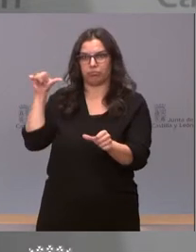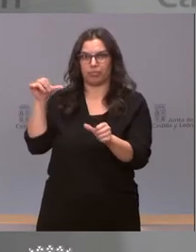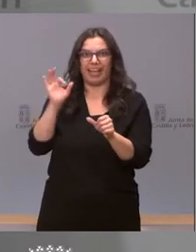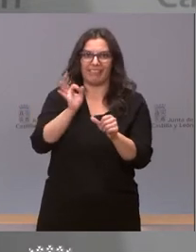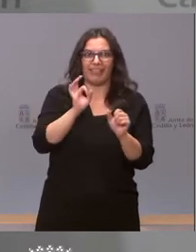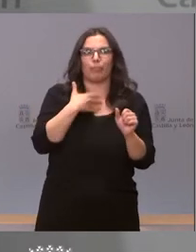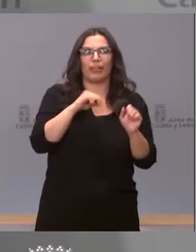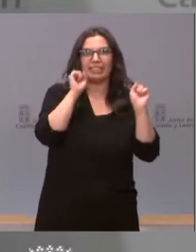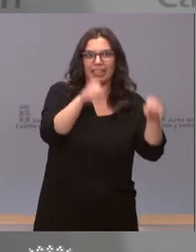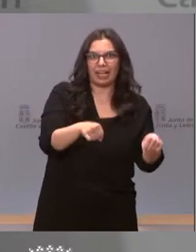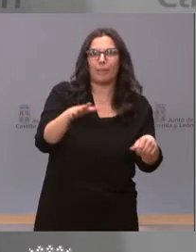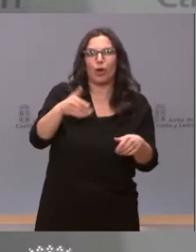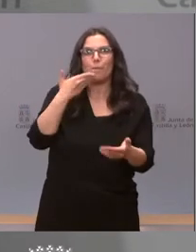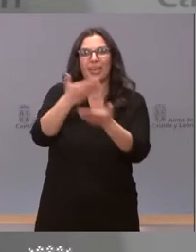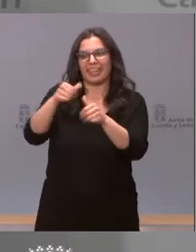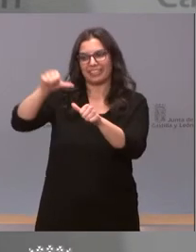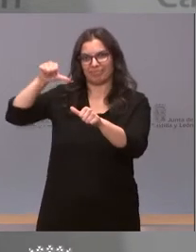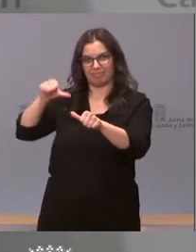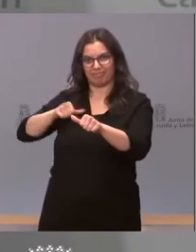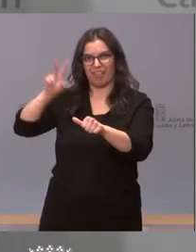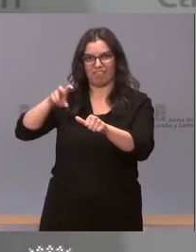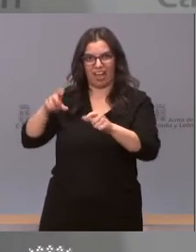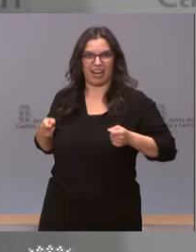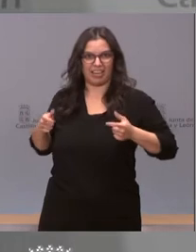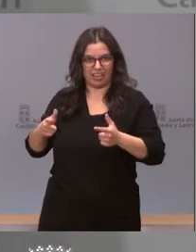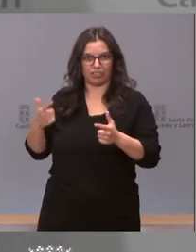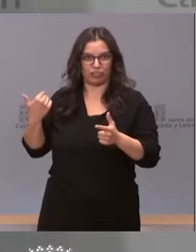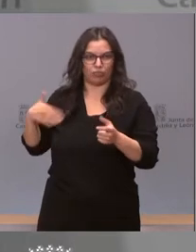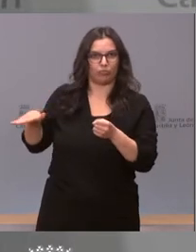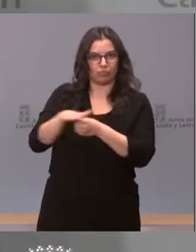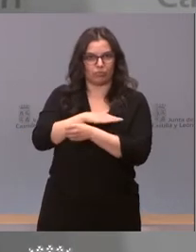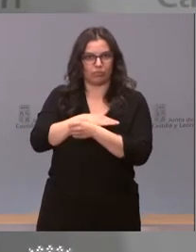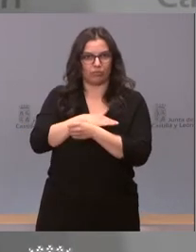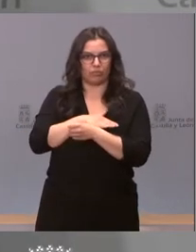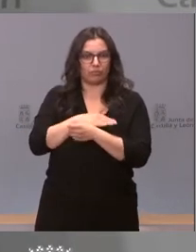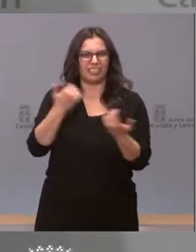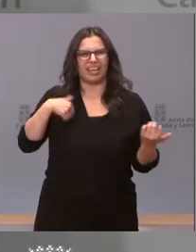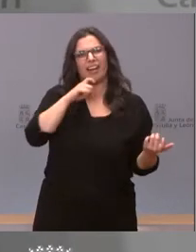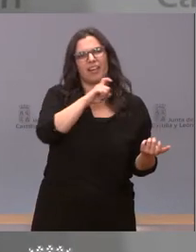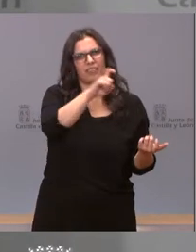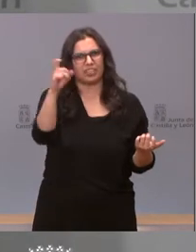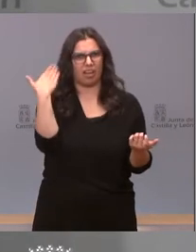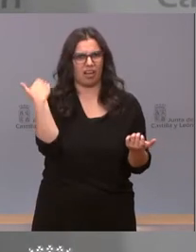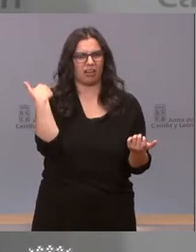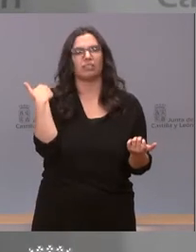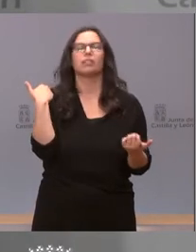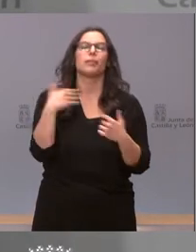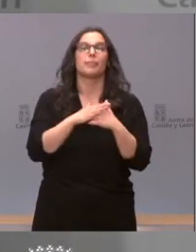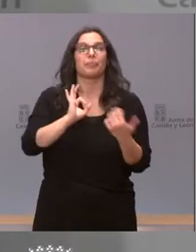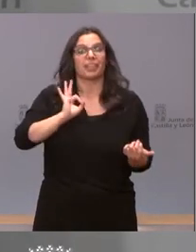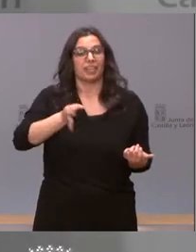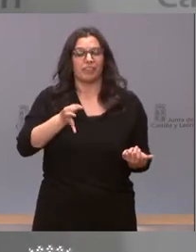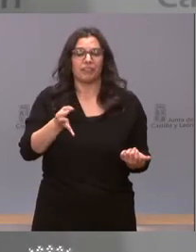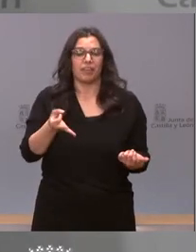solicitar estas ayudas por gastos ya hechos. Eso como ya anunciamos en su momento. Es verdad que